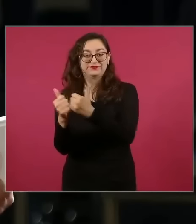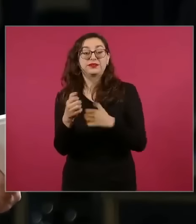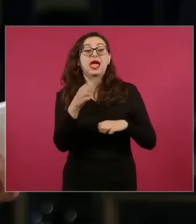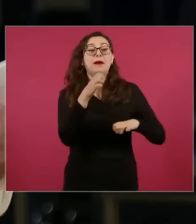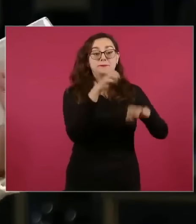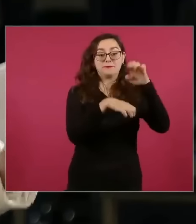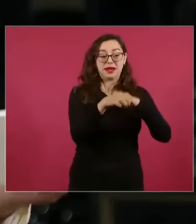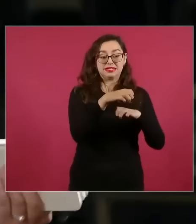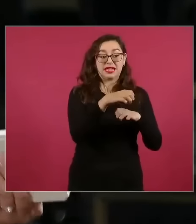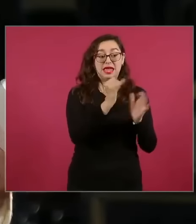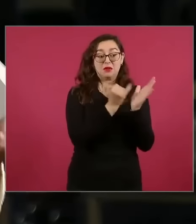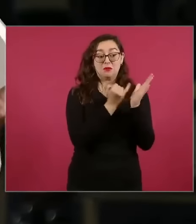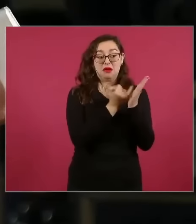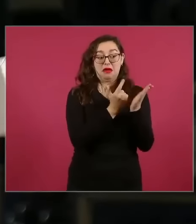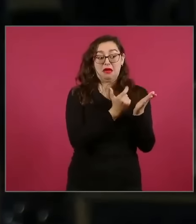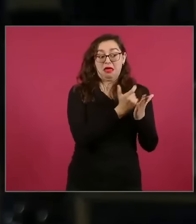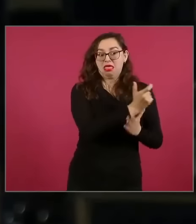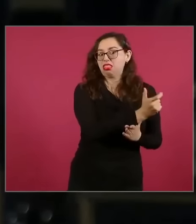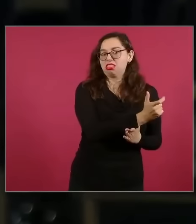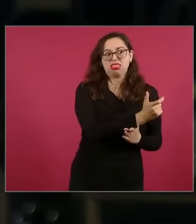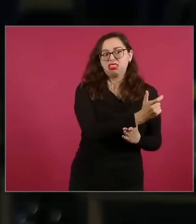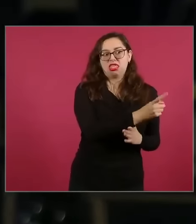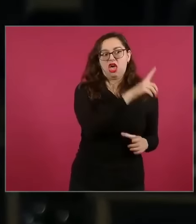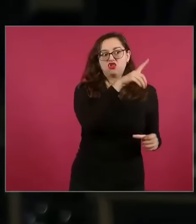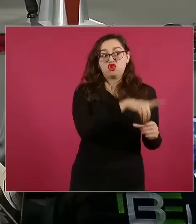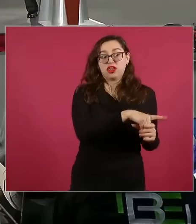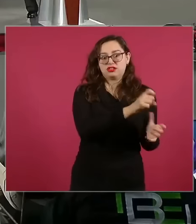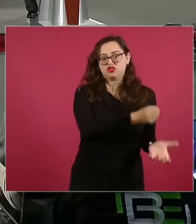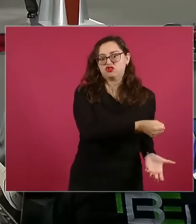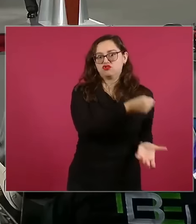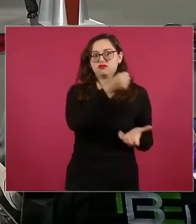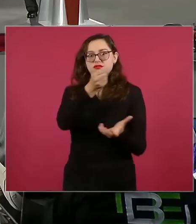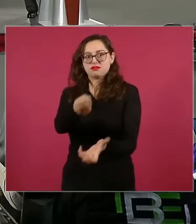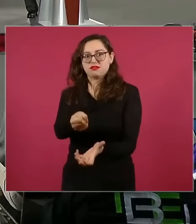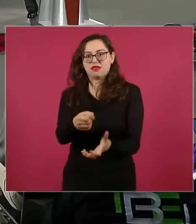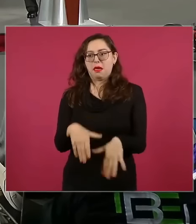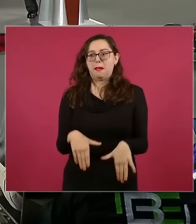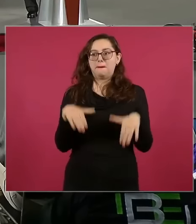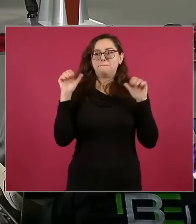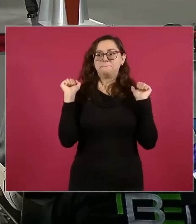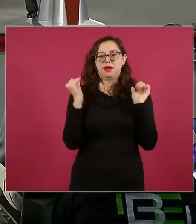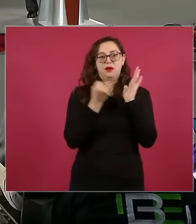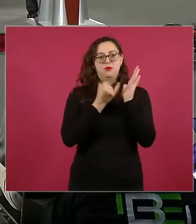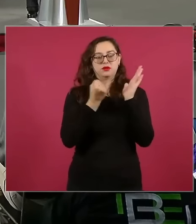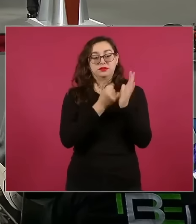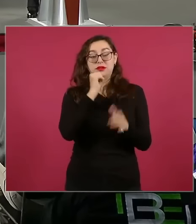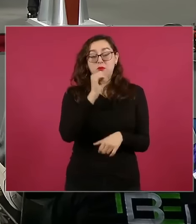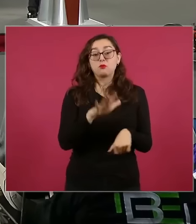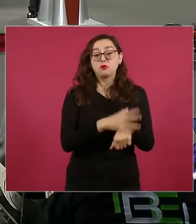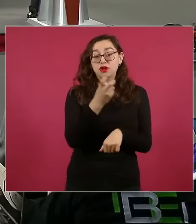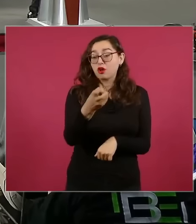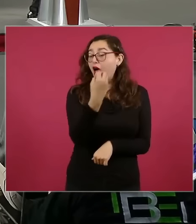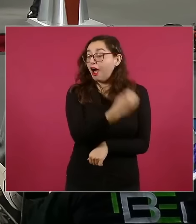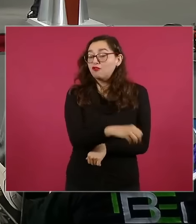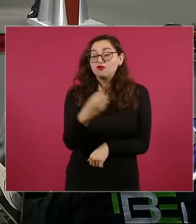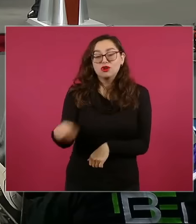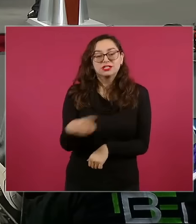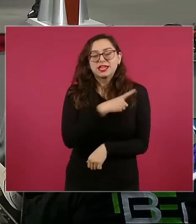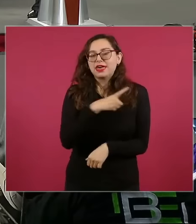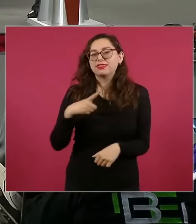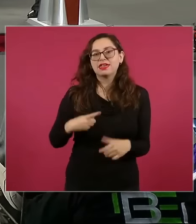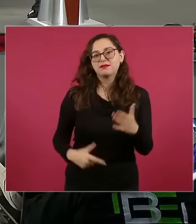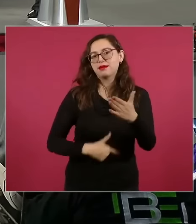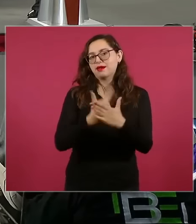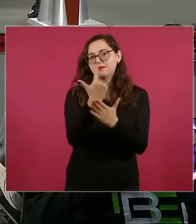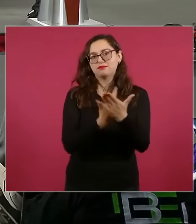contribuyentes a estas fundaciones o asociaciones civiles por eso están obligadas a la transparencia y hay dentro de las